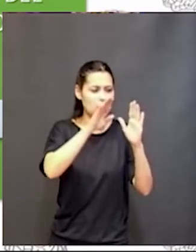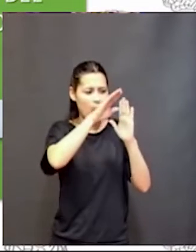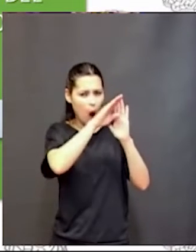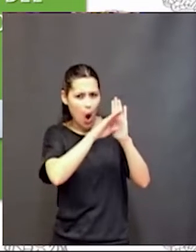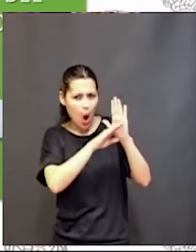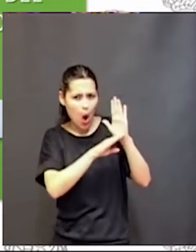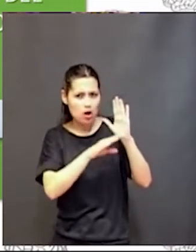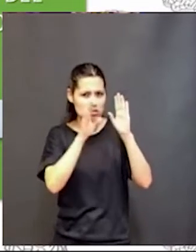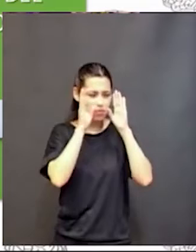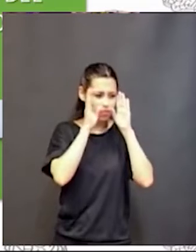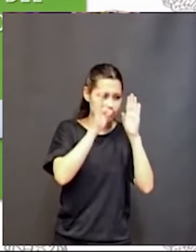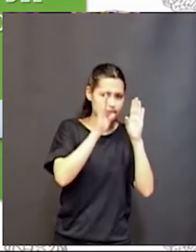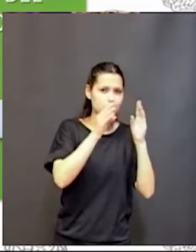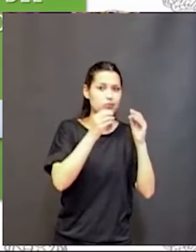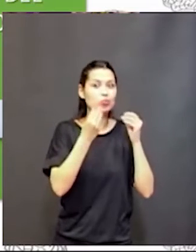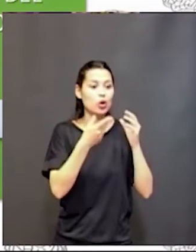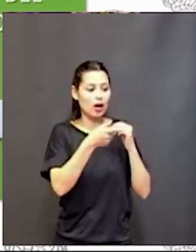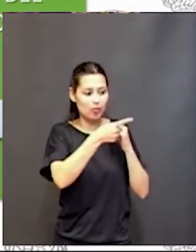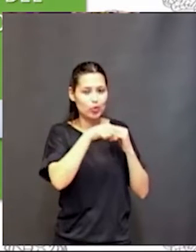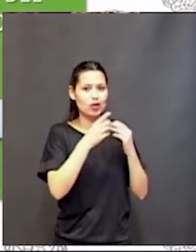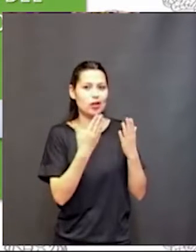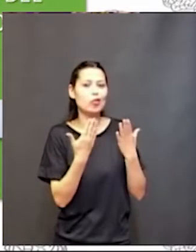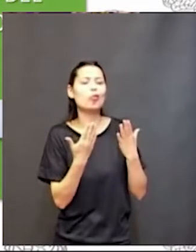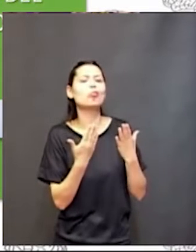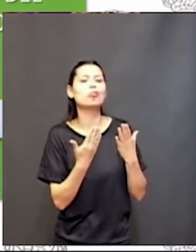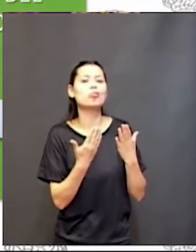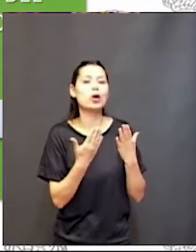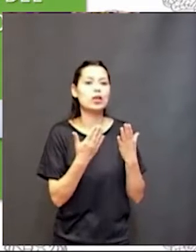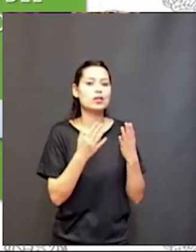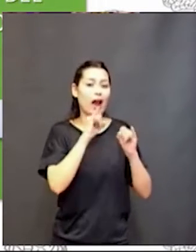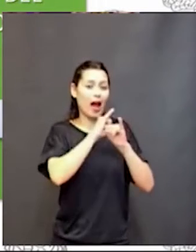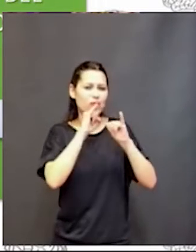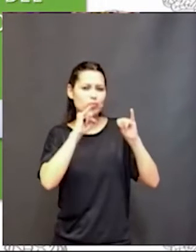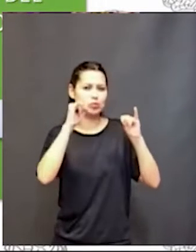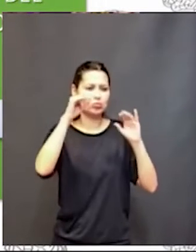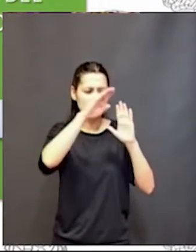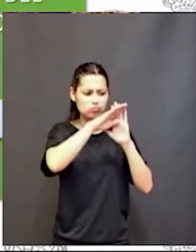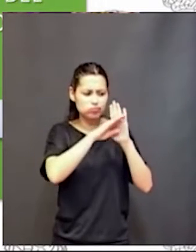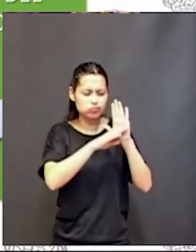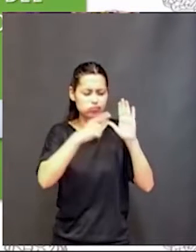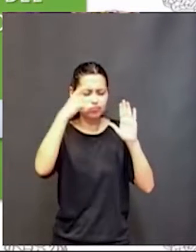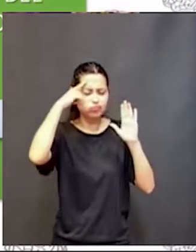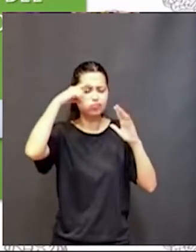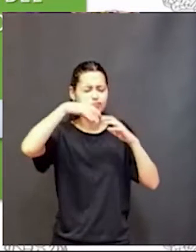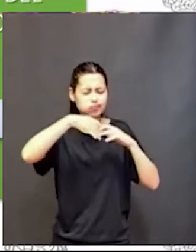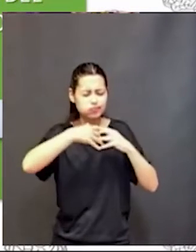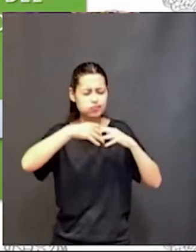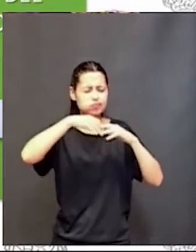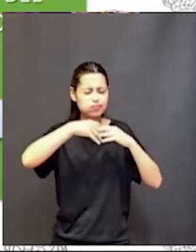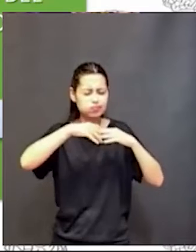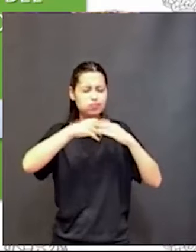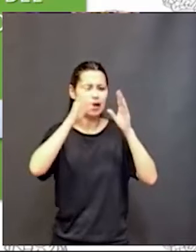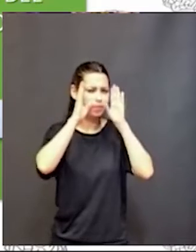focalizar, nuestros alumnos tienen que poder ser capaces de lograr organizar una información de manera efectiva desde su